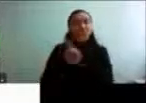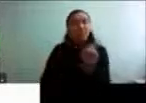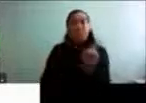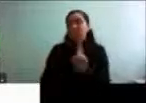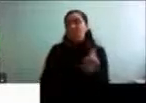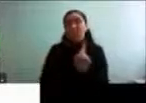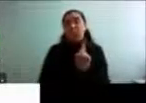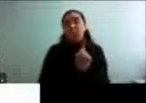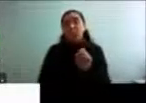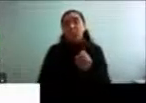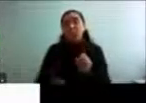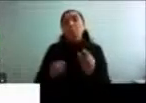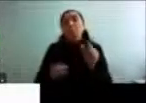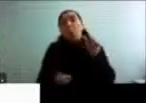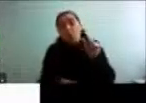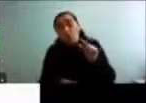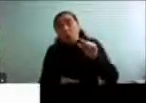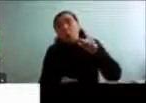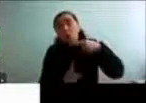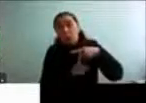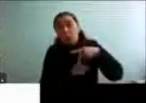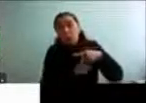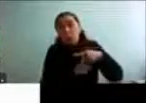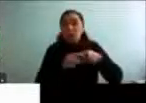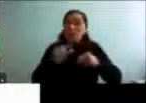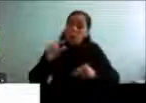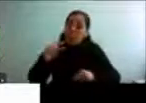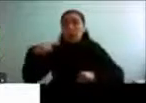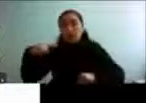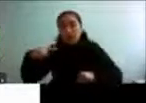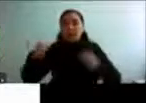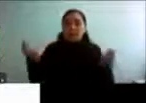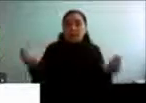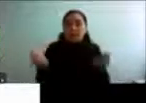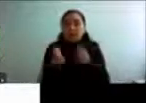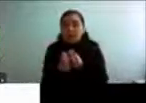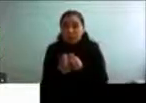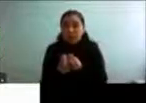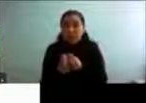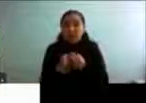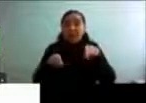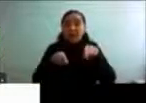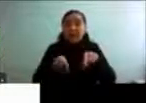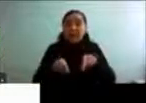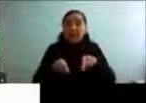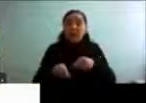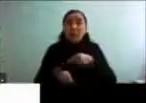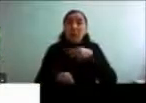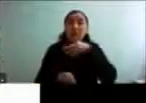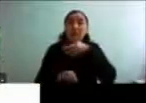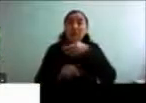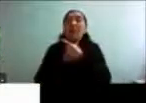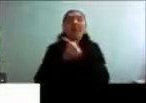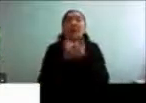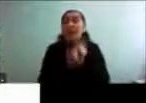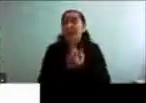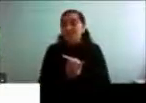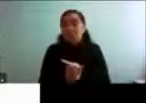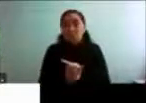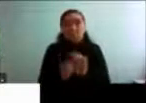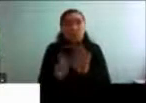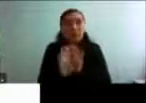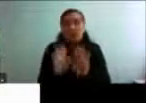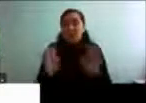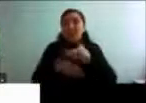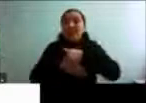es lo que no queremos hacer en esta presentación. Queremos hablar de cambios, ¿ah? Así como una palabra un poquito más